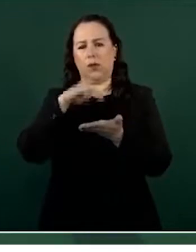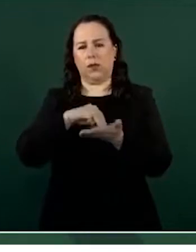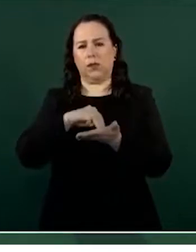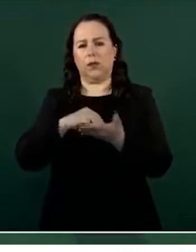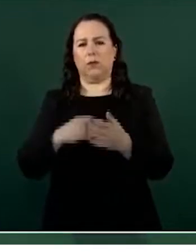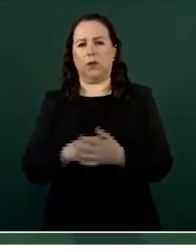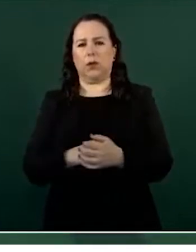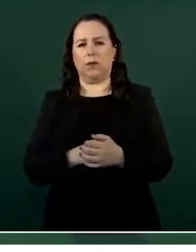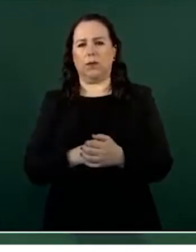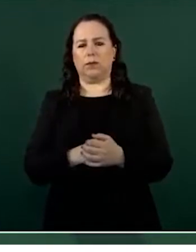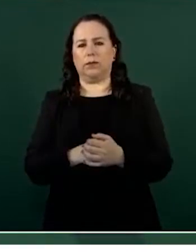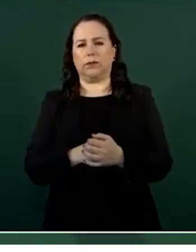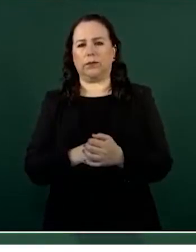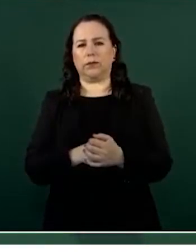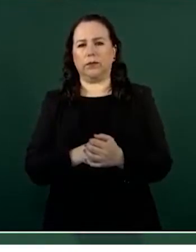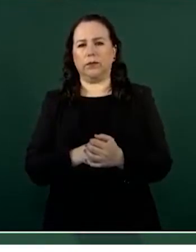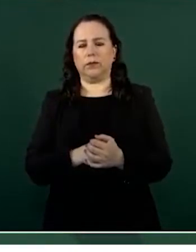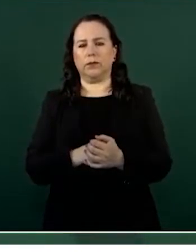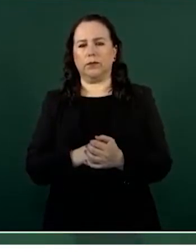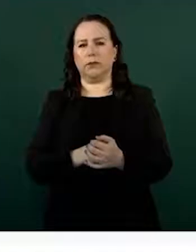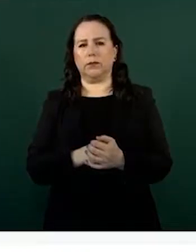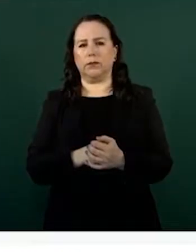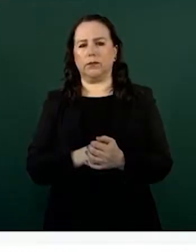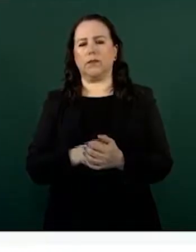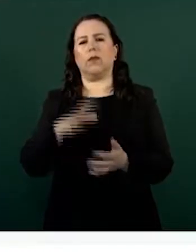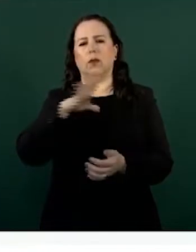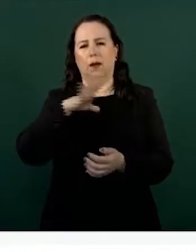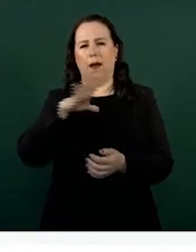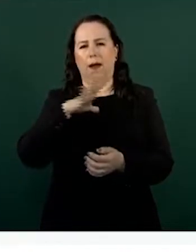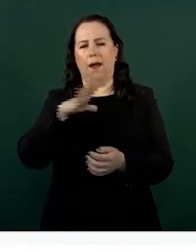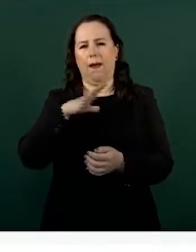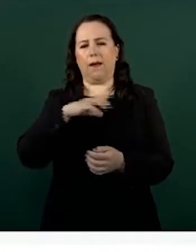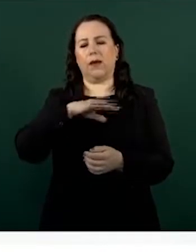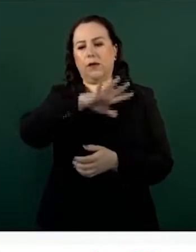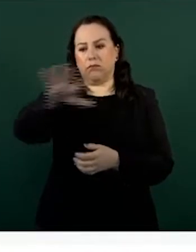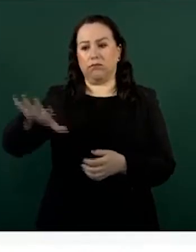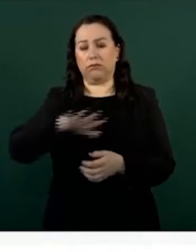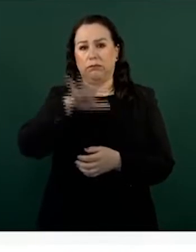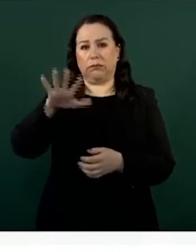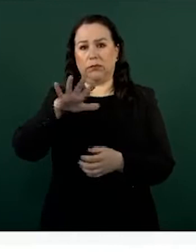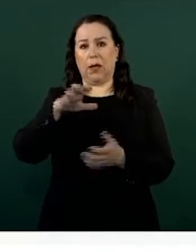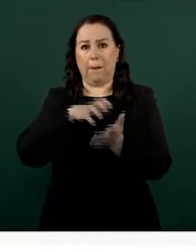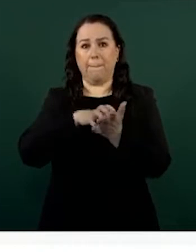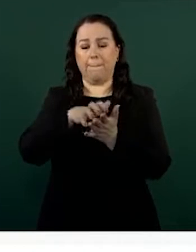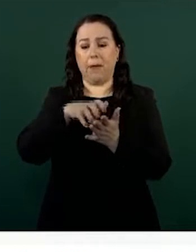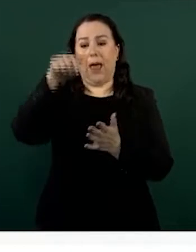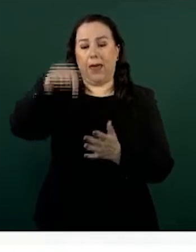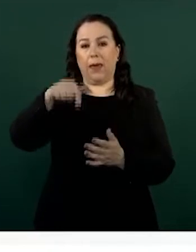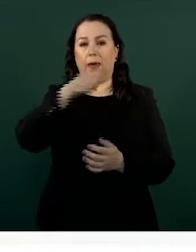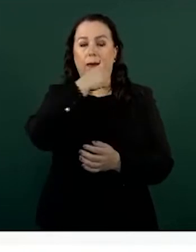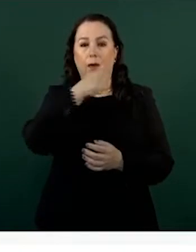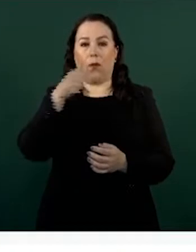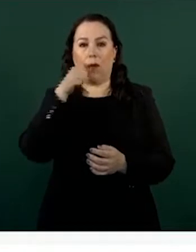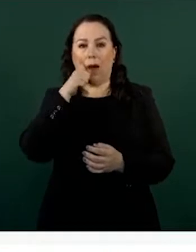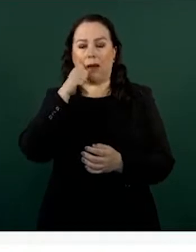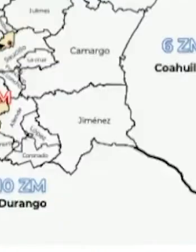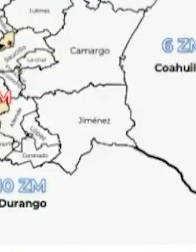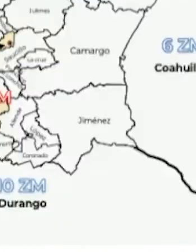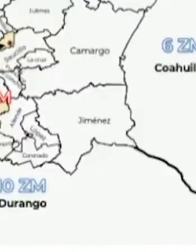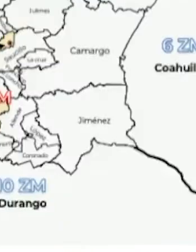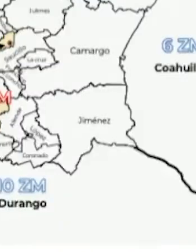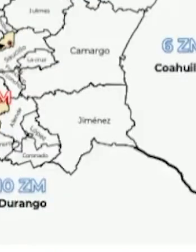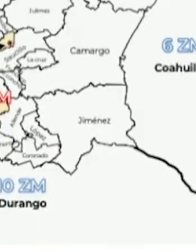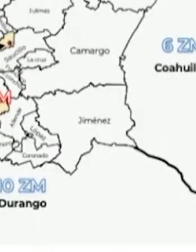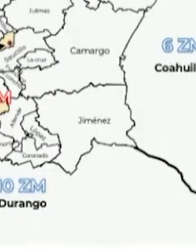una mayoría importante de la población y principalmente en Ciudad Juárez y Chihuahua donde